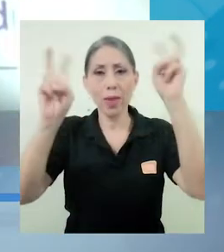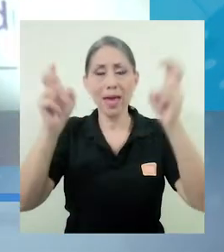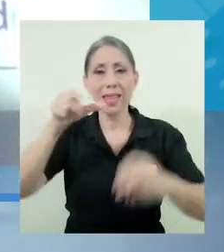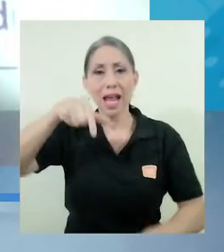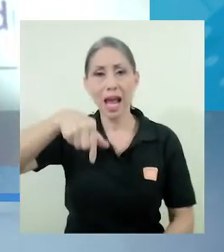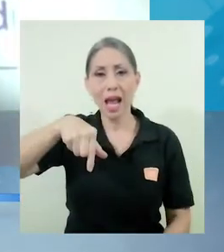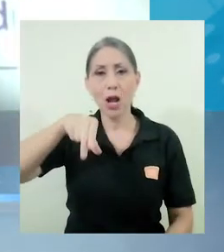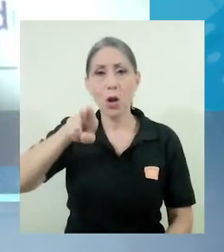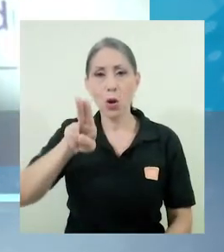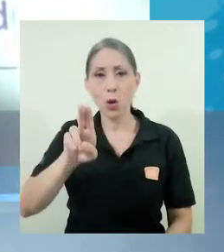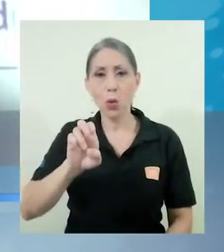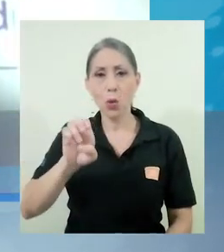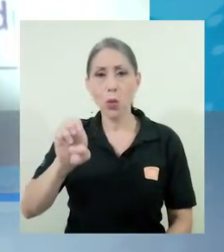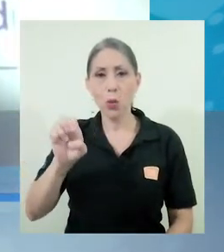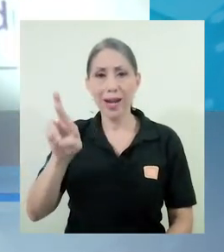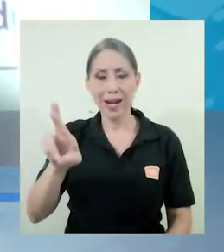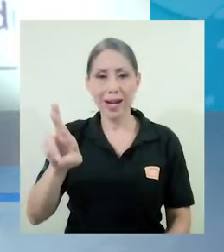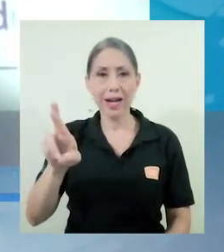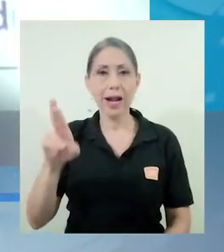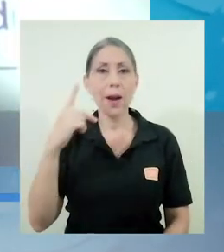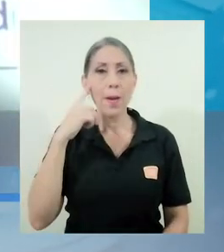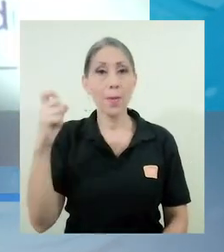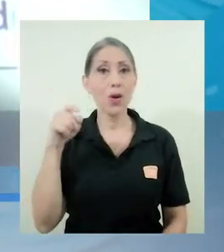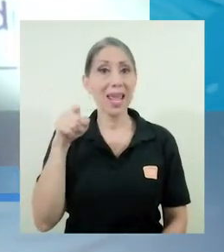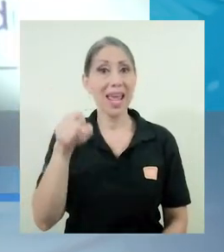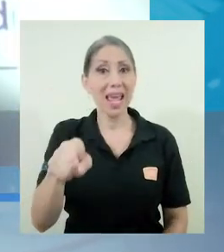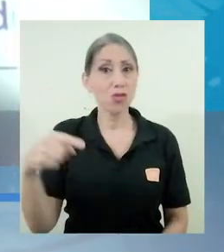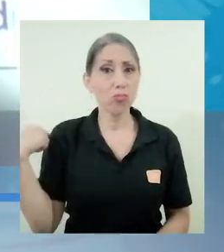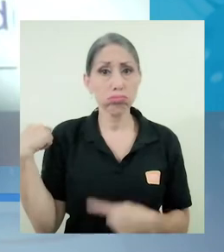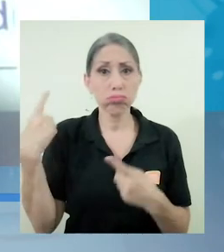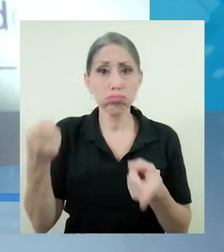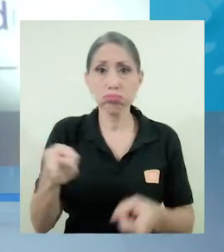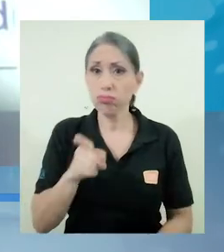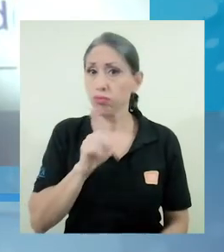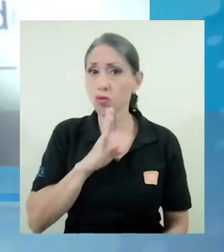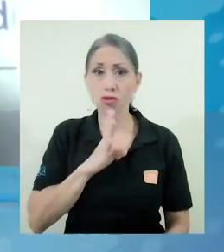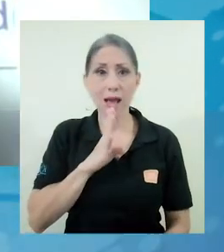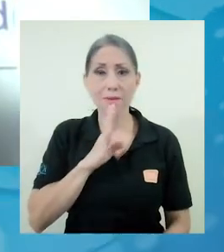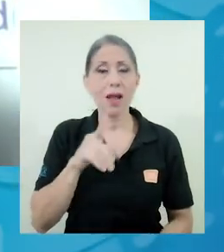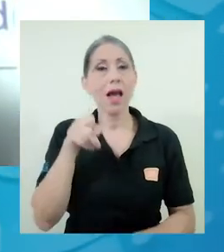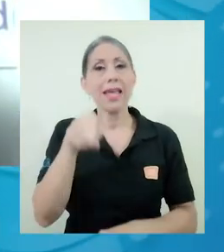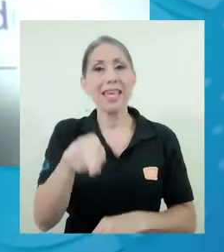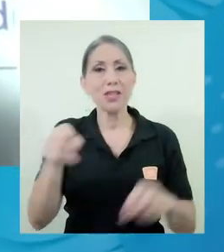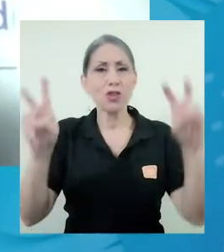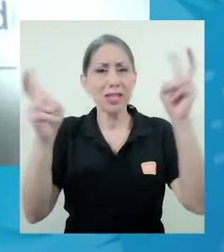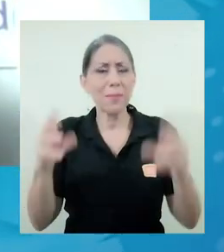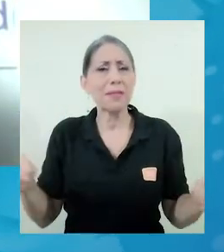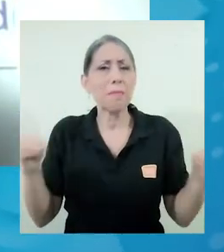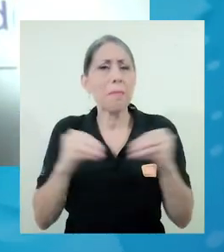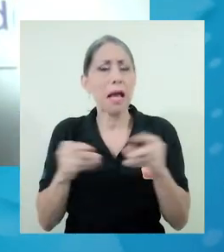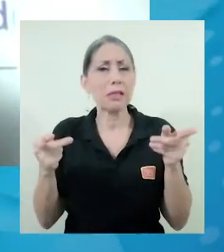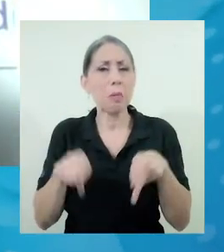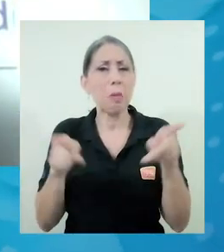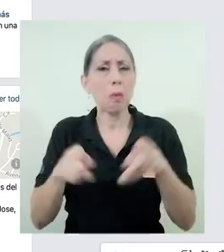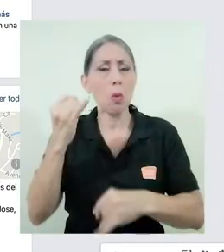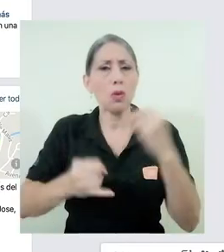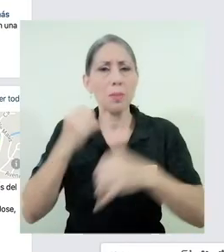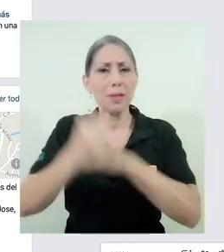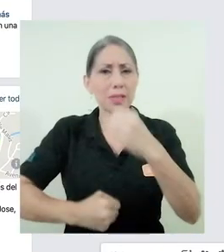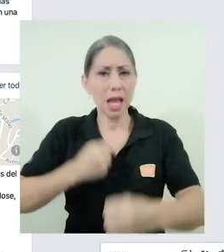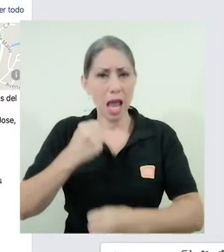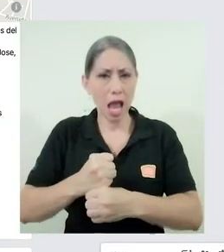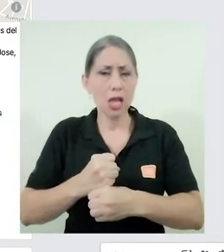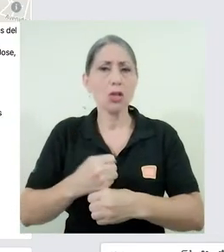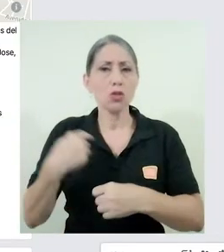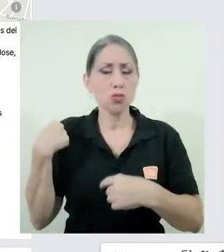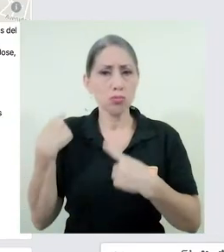temática queer, porque es de lo que normalmente no se habla, y de los temas que más se han generado en las últimas décadas y años